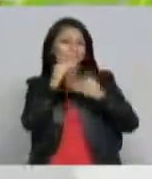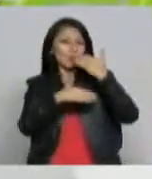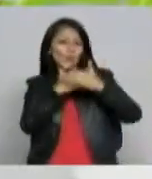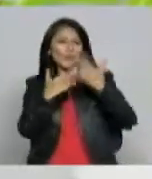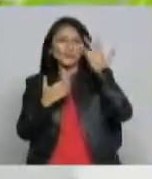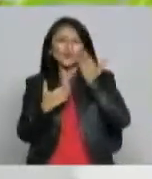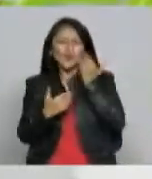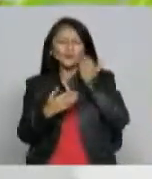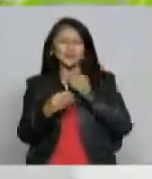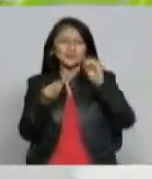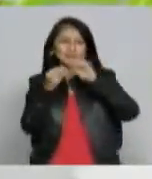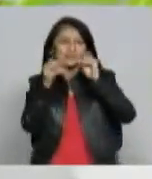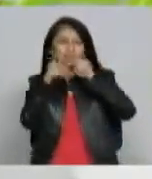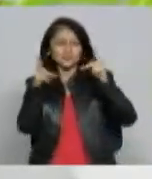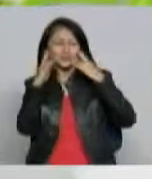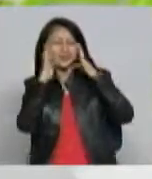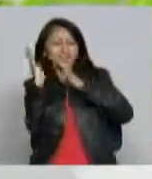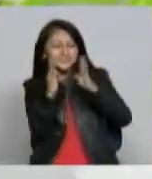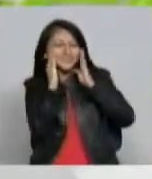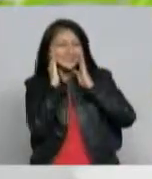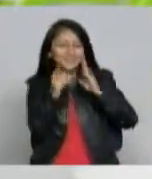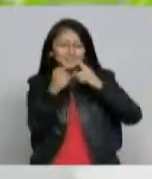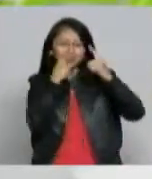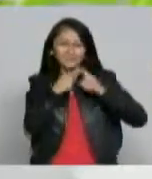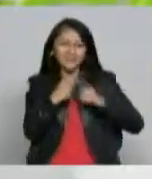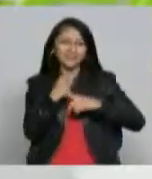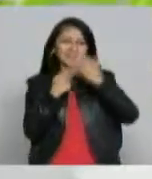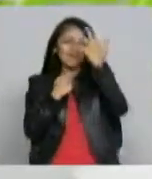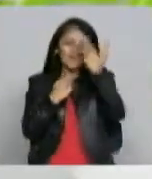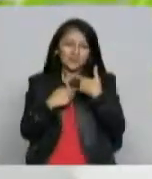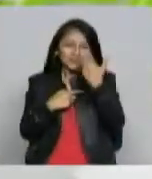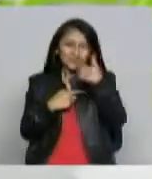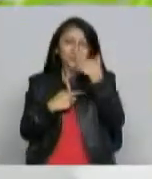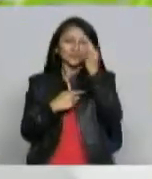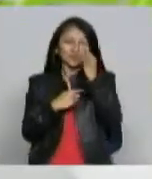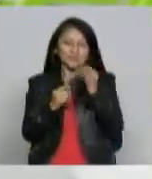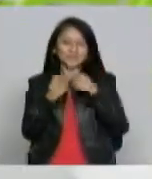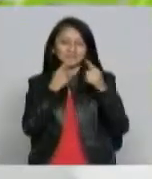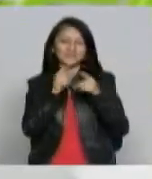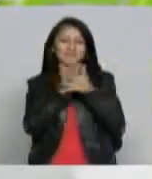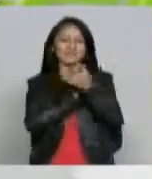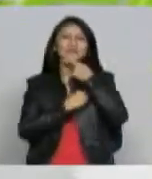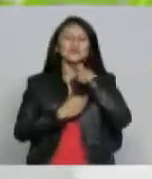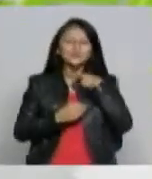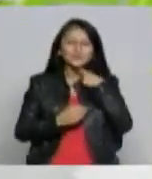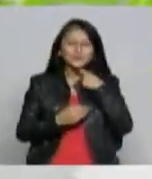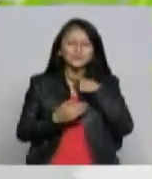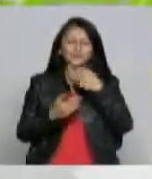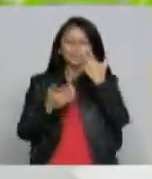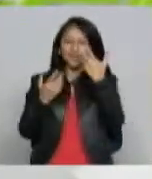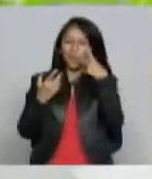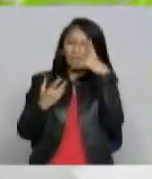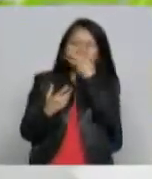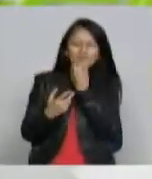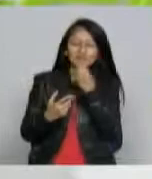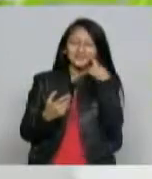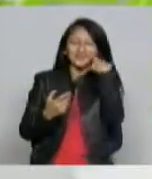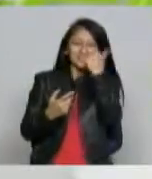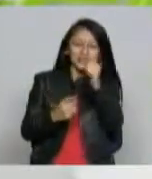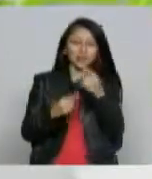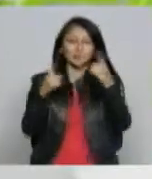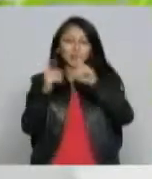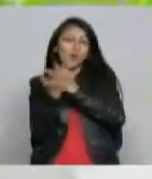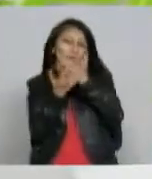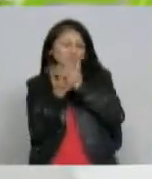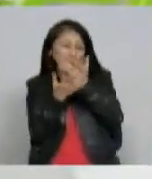son más los seguidores de sus páginas web sus redes sociales en Facebook y Twitter que expresan su gusto por sus producciones como también las